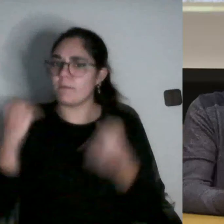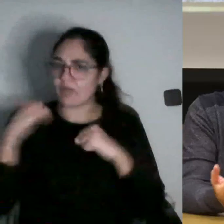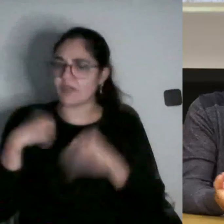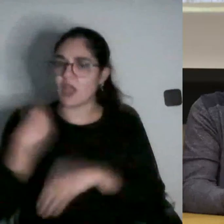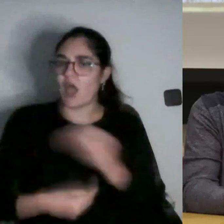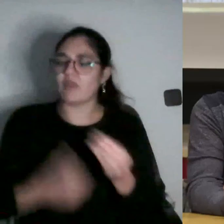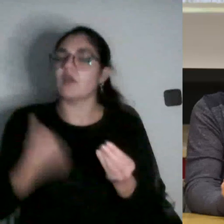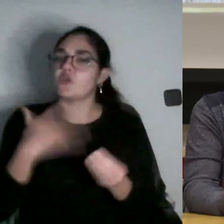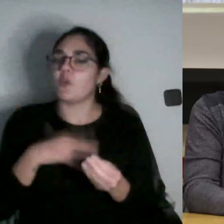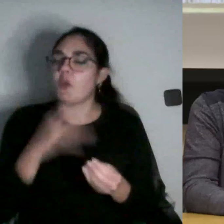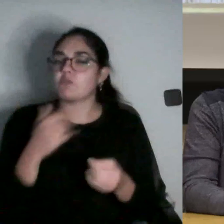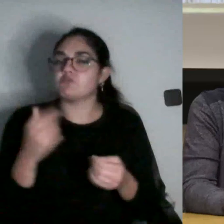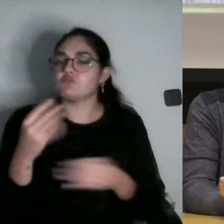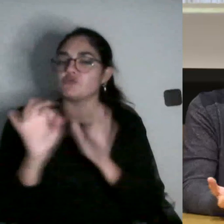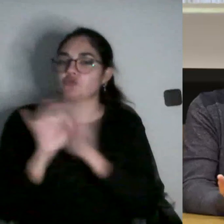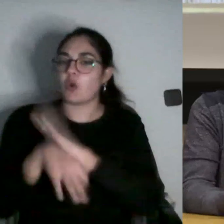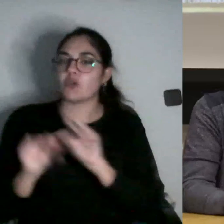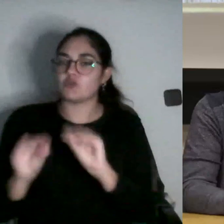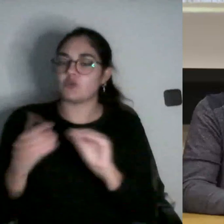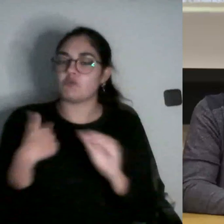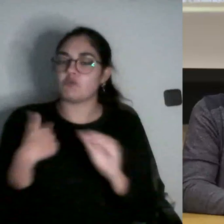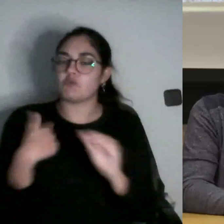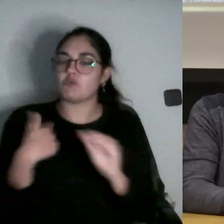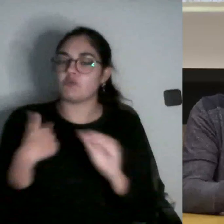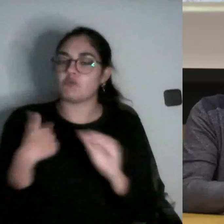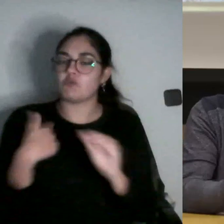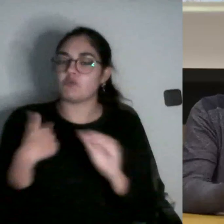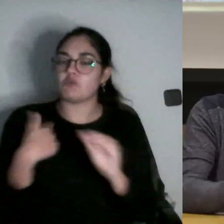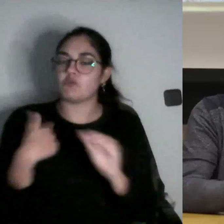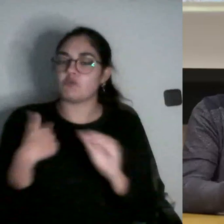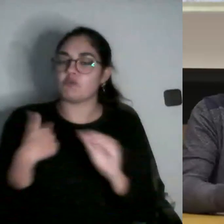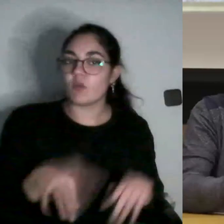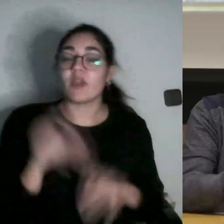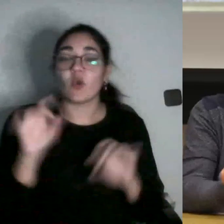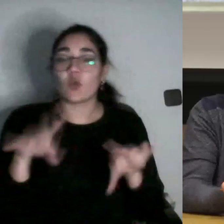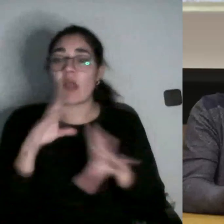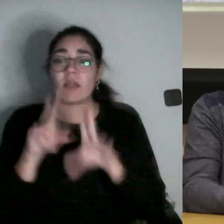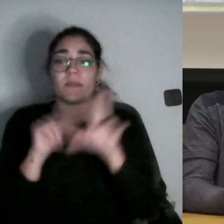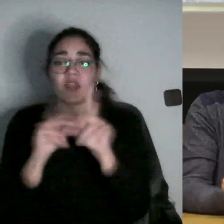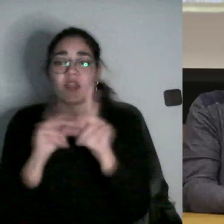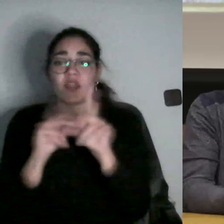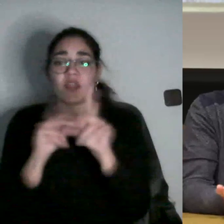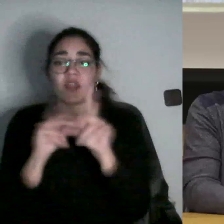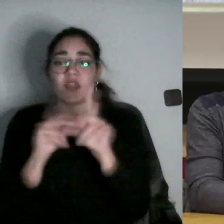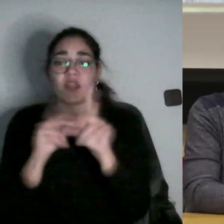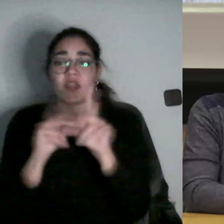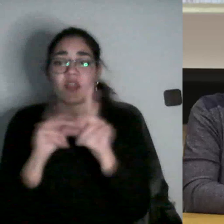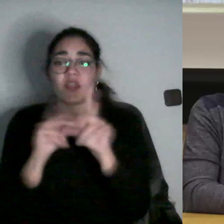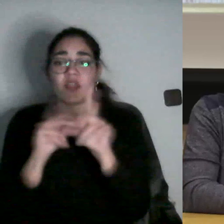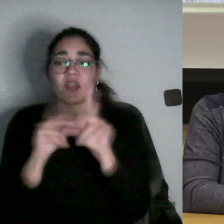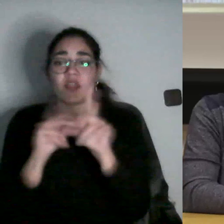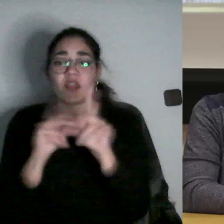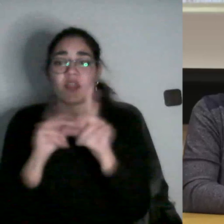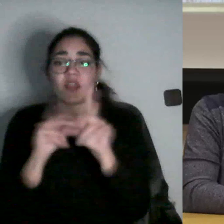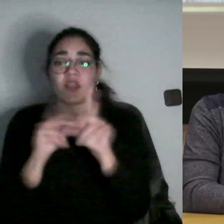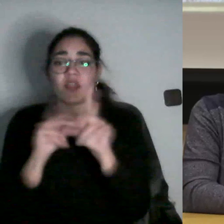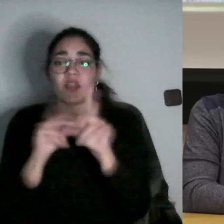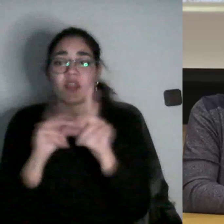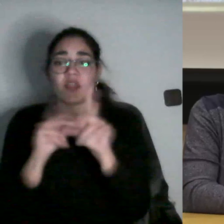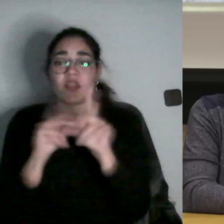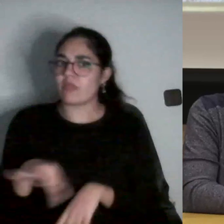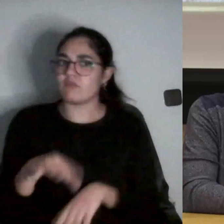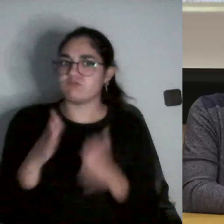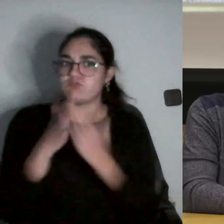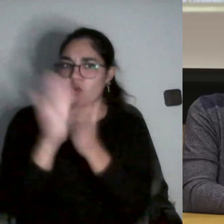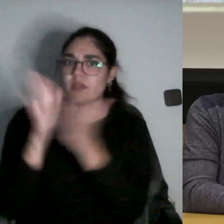comunicación por ejemplo tienen asignaturas de edad en vídeos por ejemplo cualquiera de esos vídeos cortos o visuales son obviamente también susceptibles de publicarse en